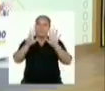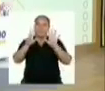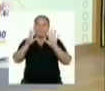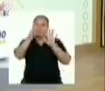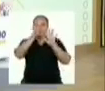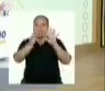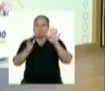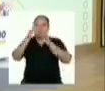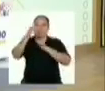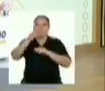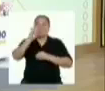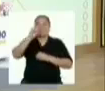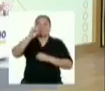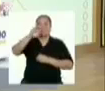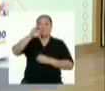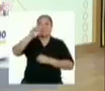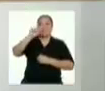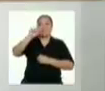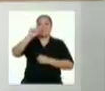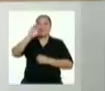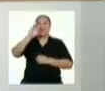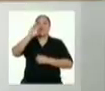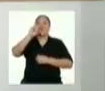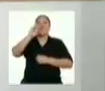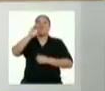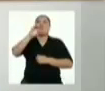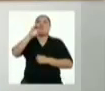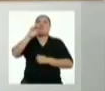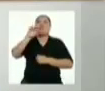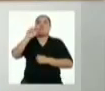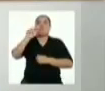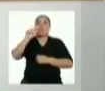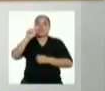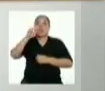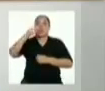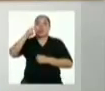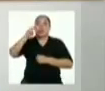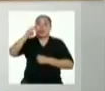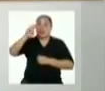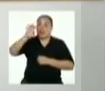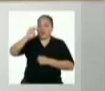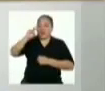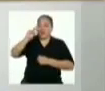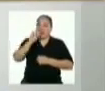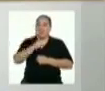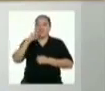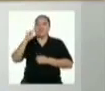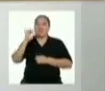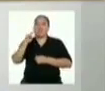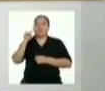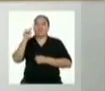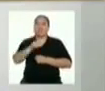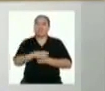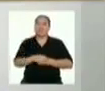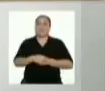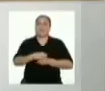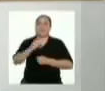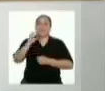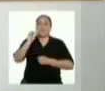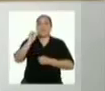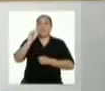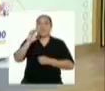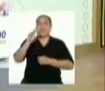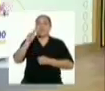caras! Con ustedes, un octaedro regular. Y son triángulos equiláteros, así que por eso hablamos de